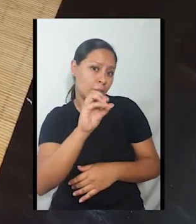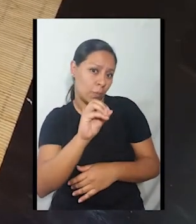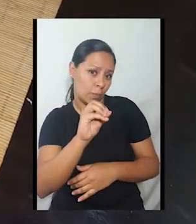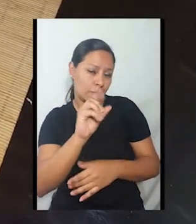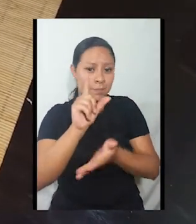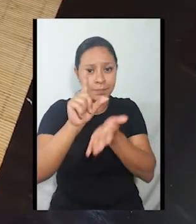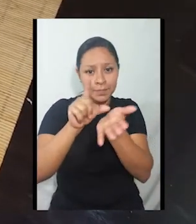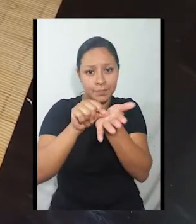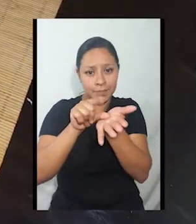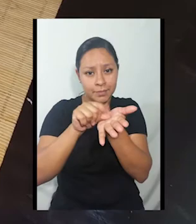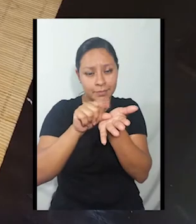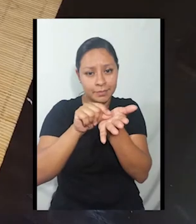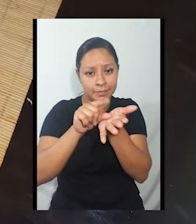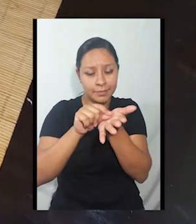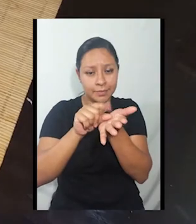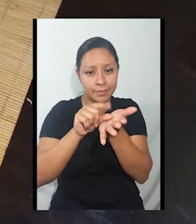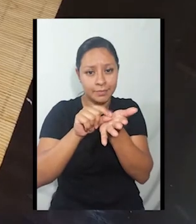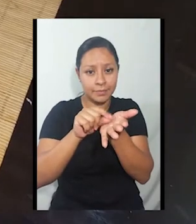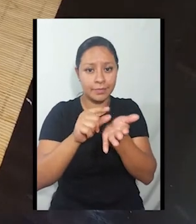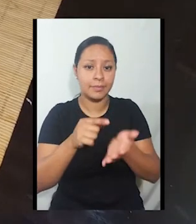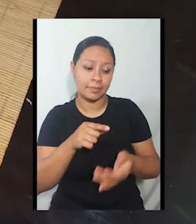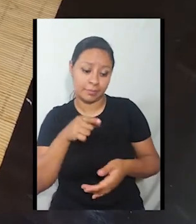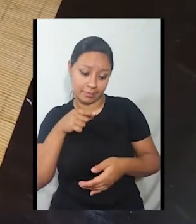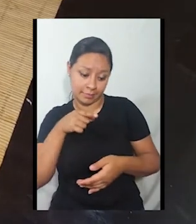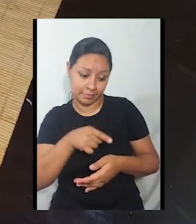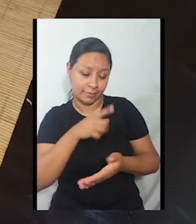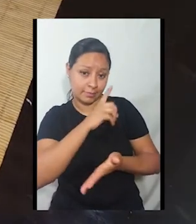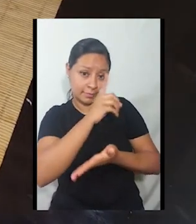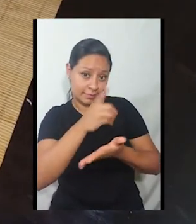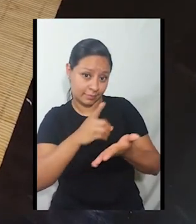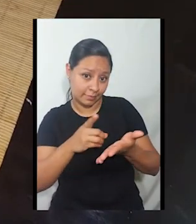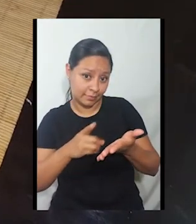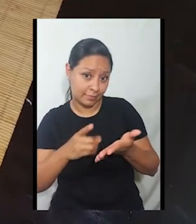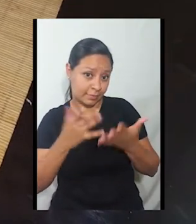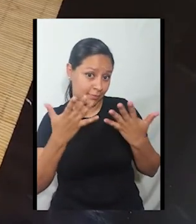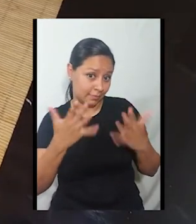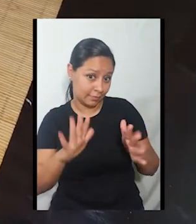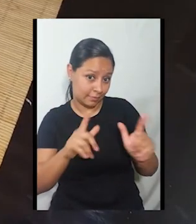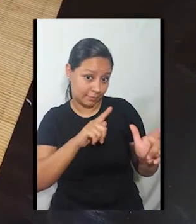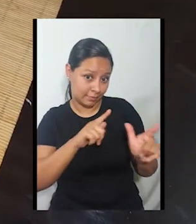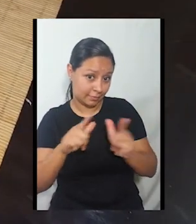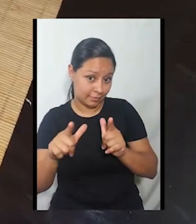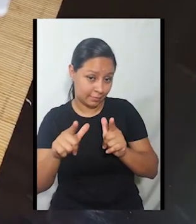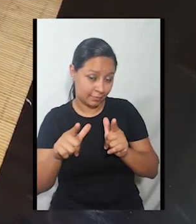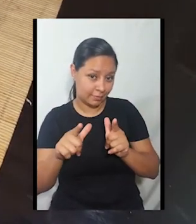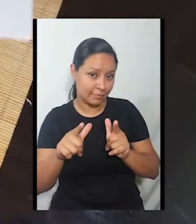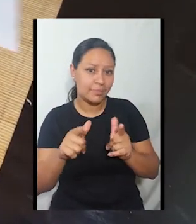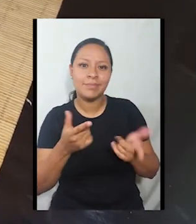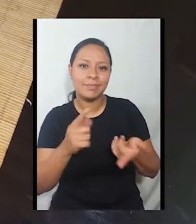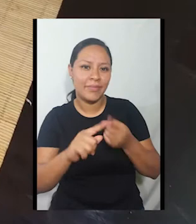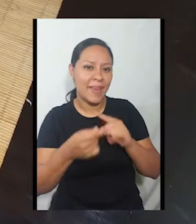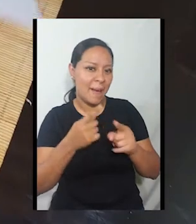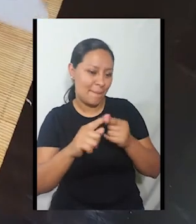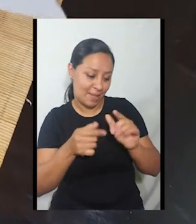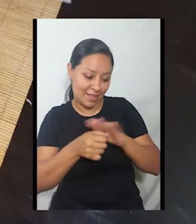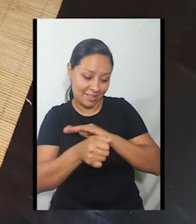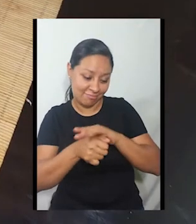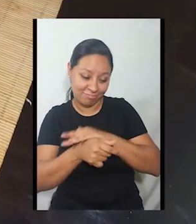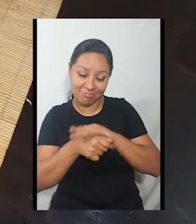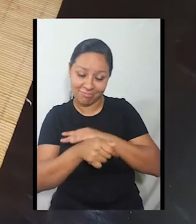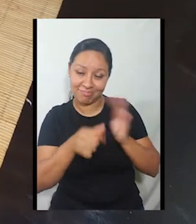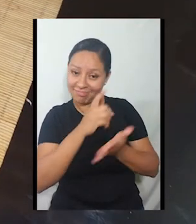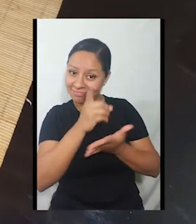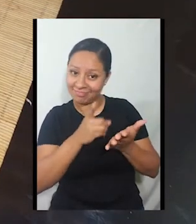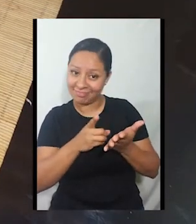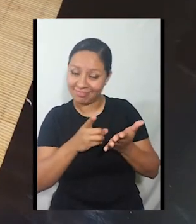silueta ya remarcada, como yo la tengo acá, de mi amiga tortuga, vamos a cortar. Con estas